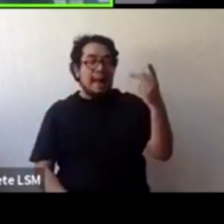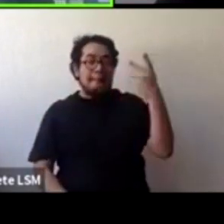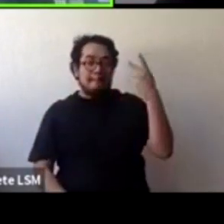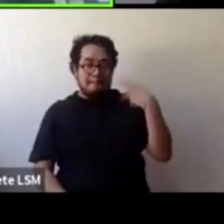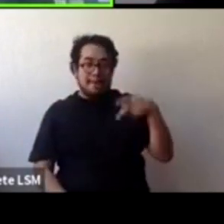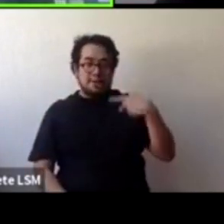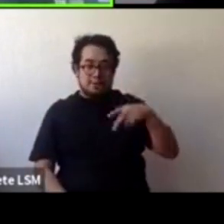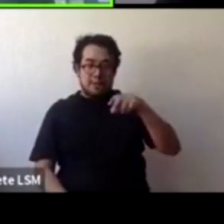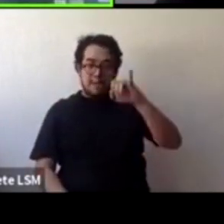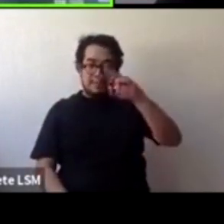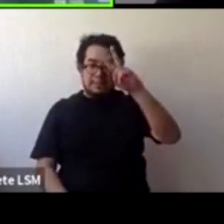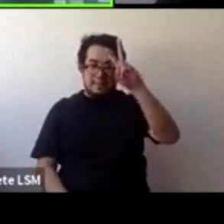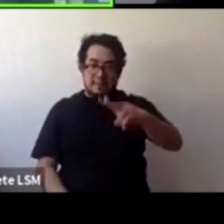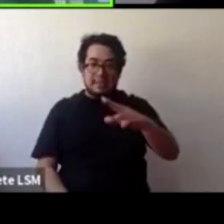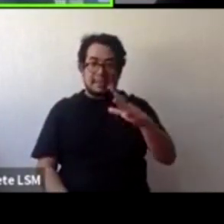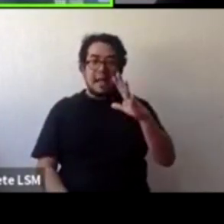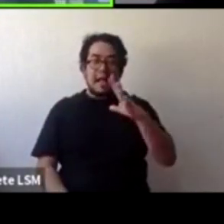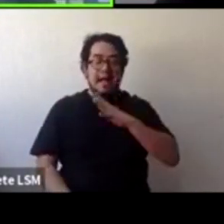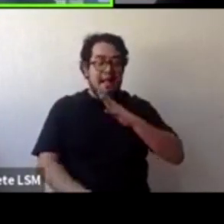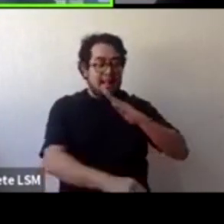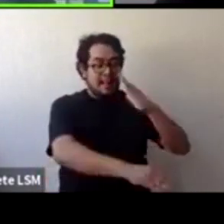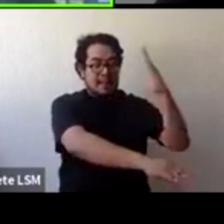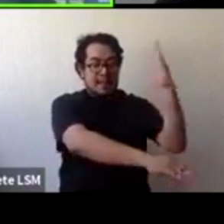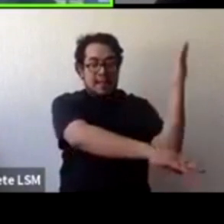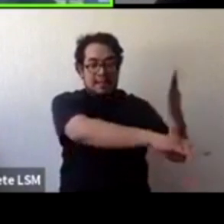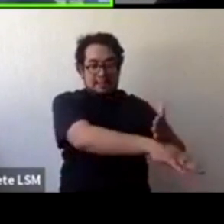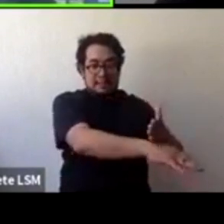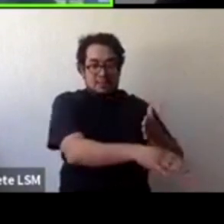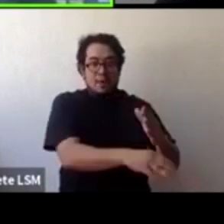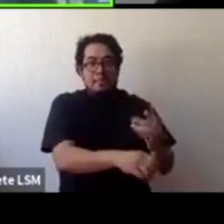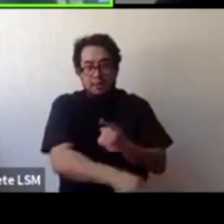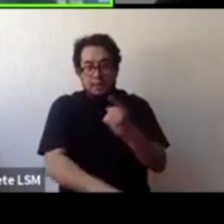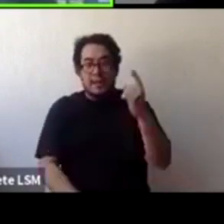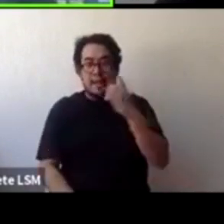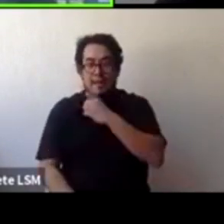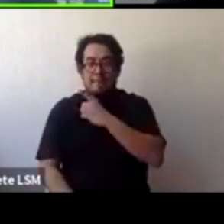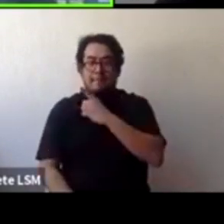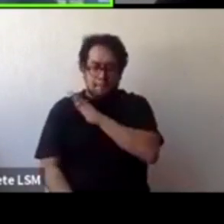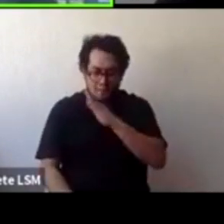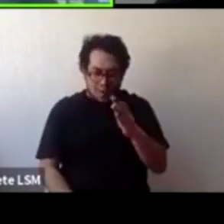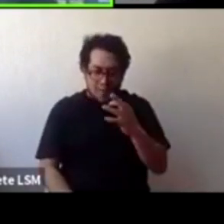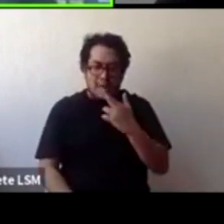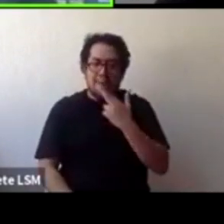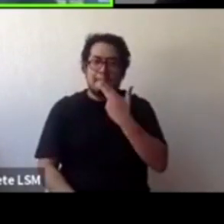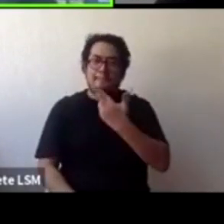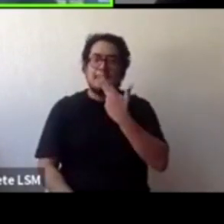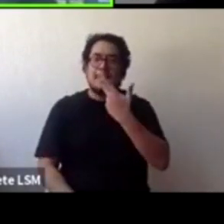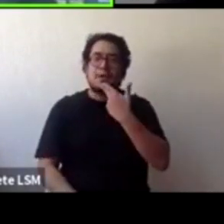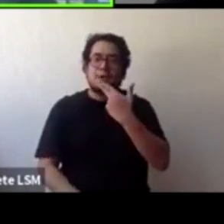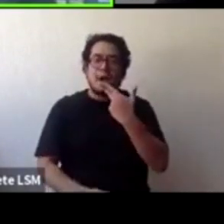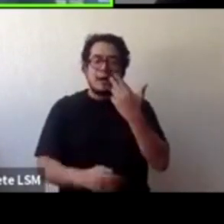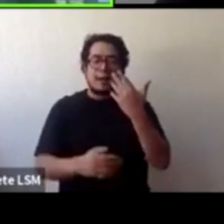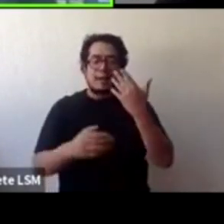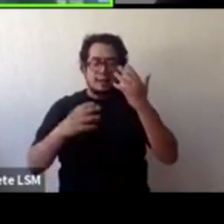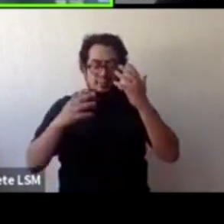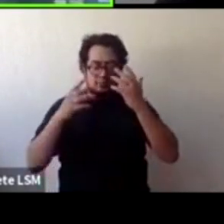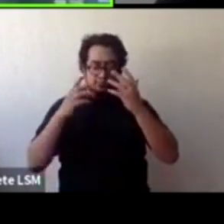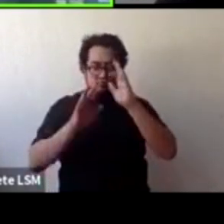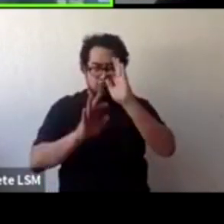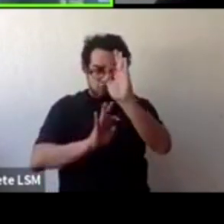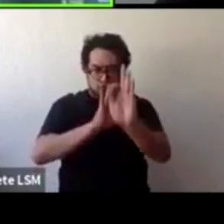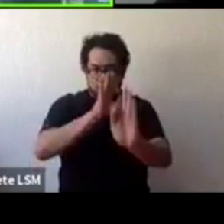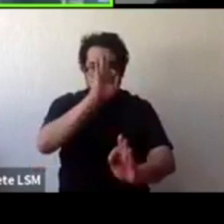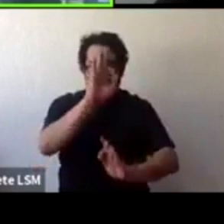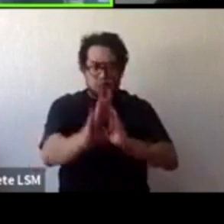puede mejorar muchísimo con el tratamiento psicológico, pero no va a tener una recuperación completa